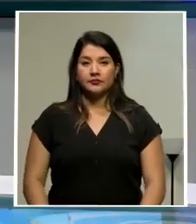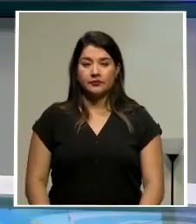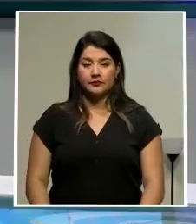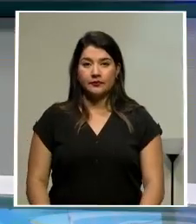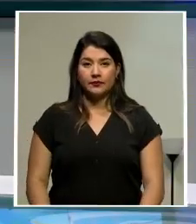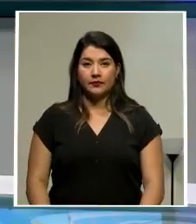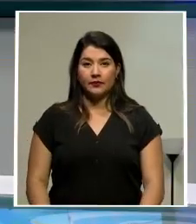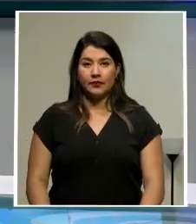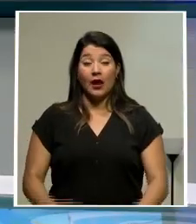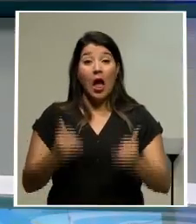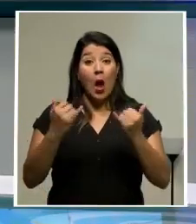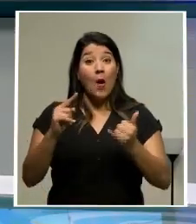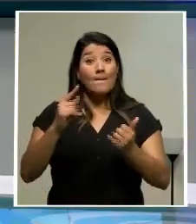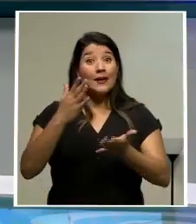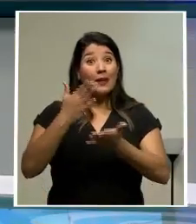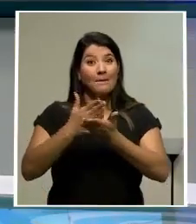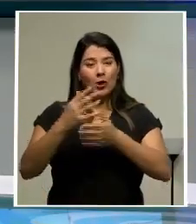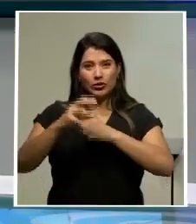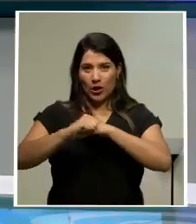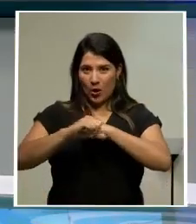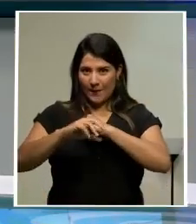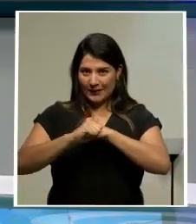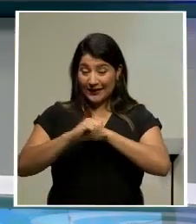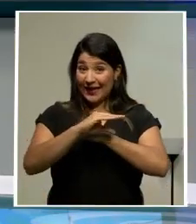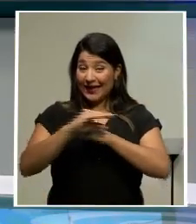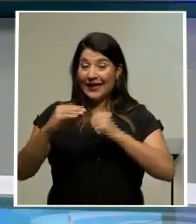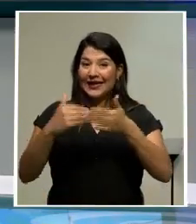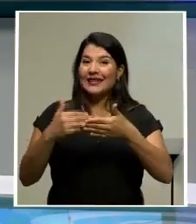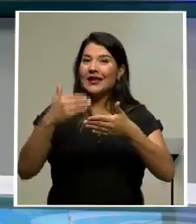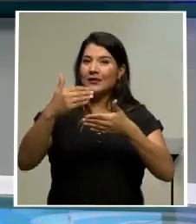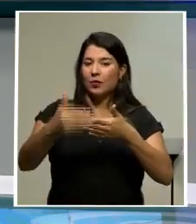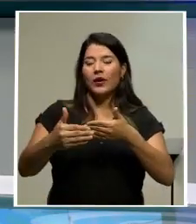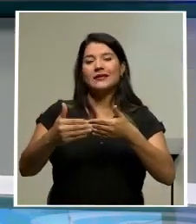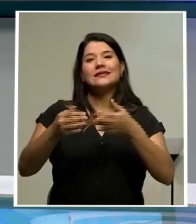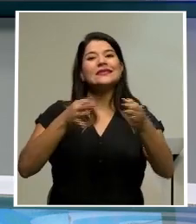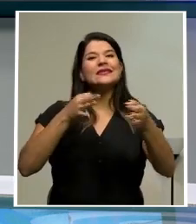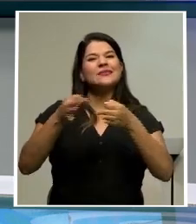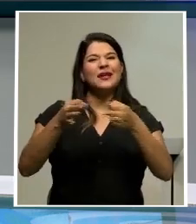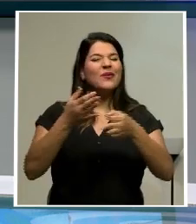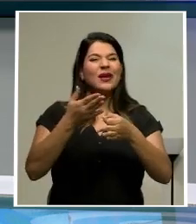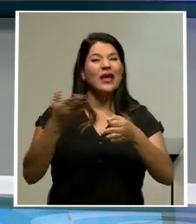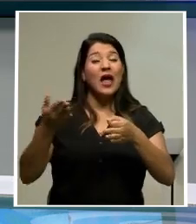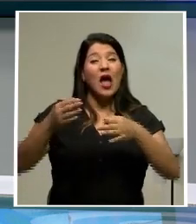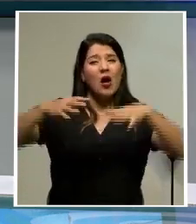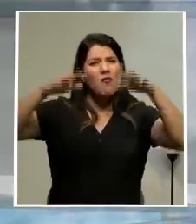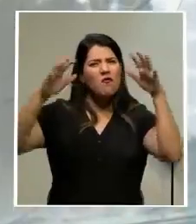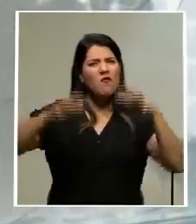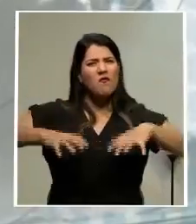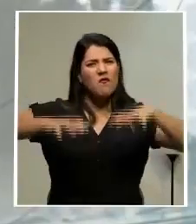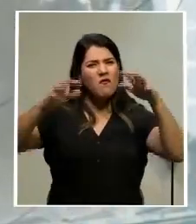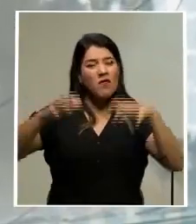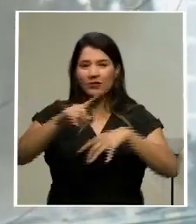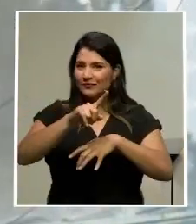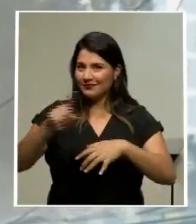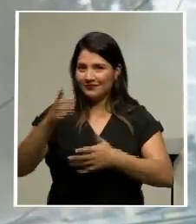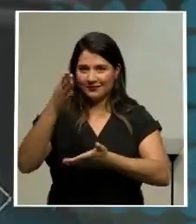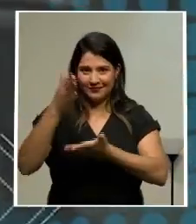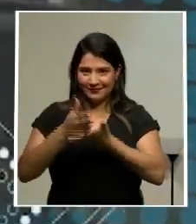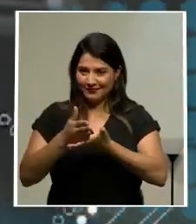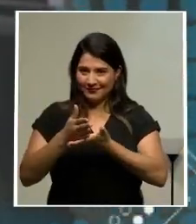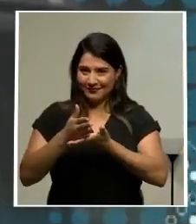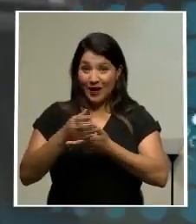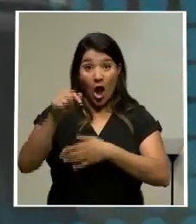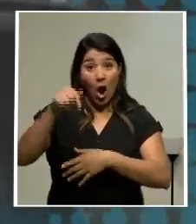Vamos a la primera pausa comercial y al volver le adelantamos que los aguaceros no darán tregua.